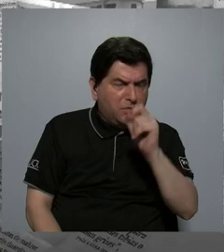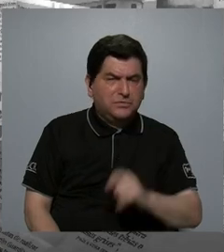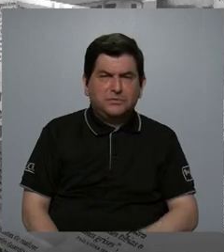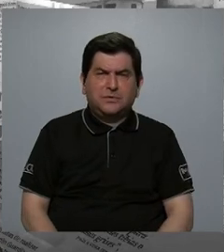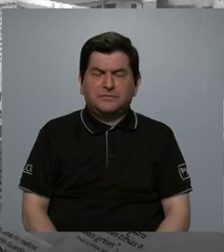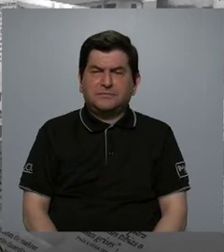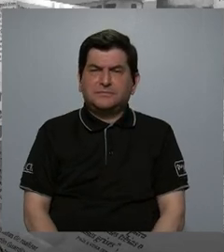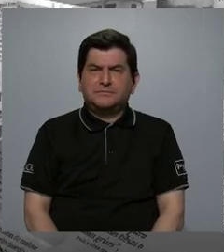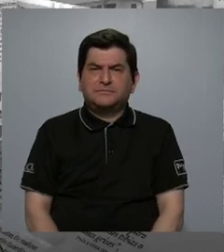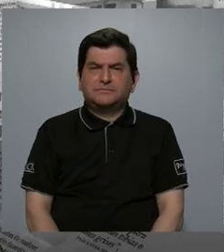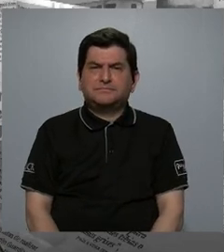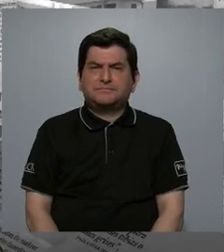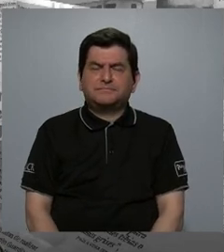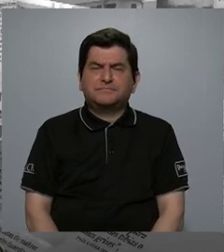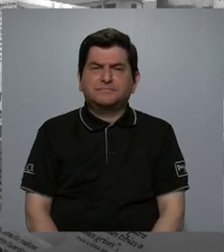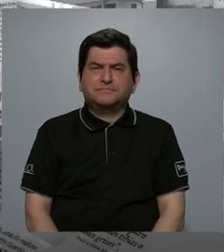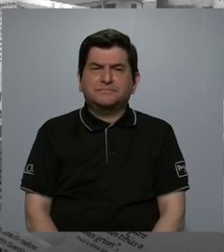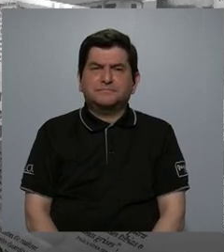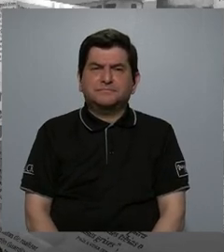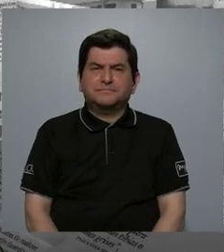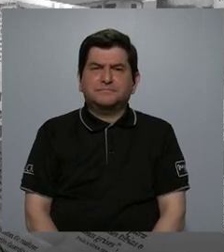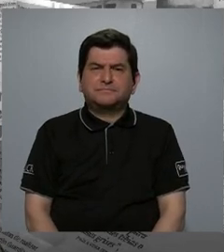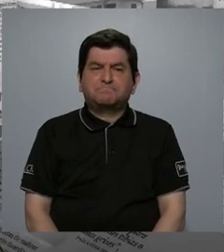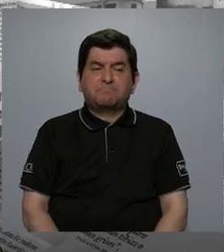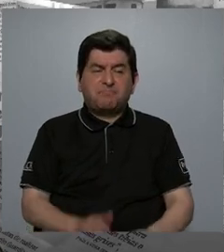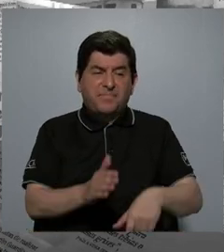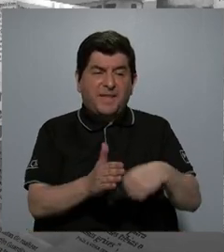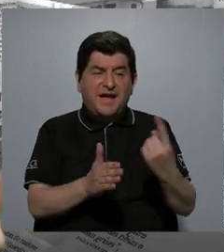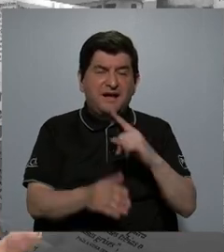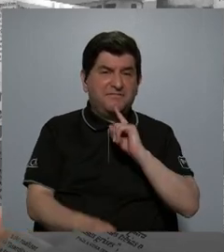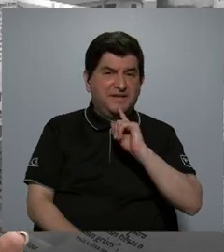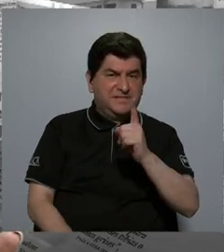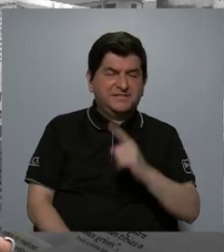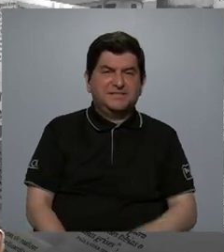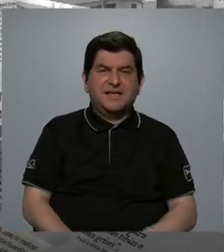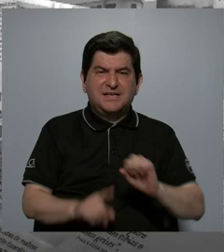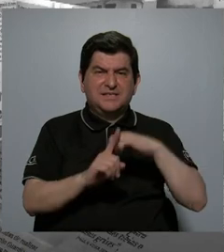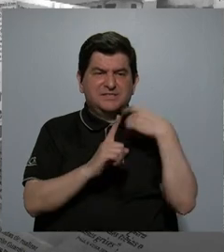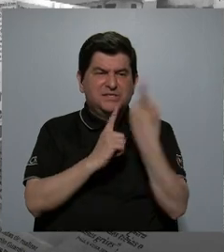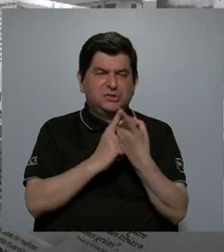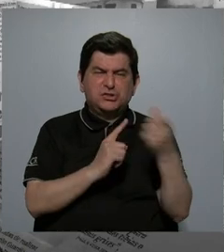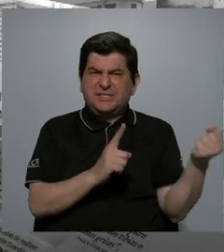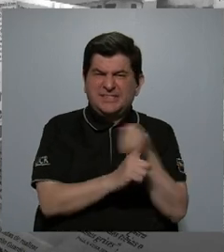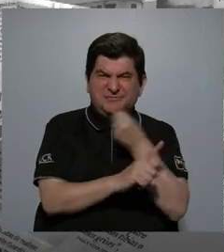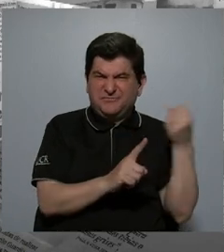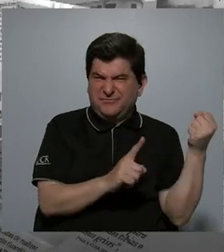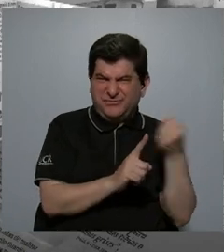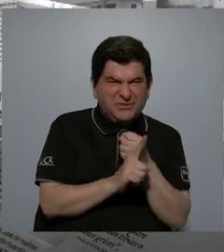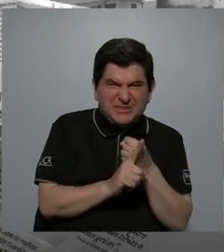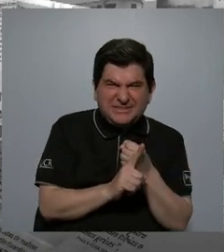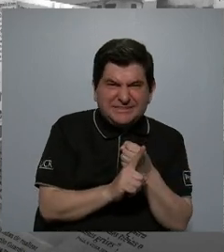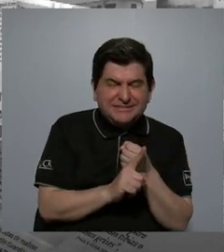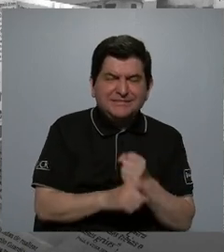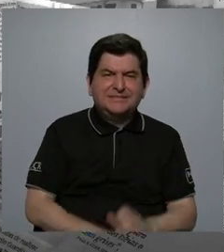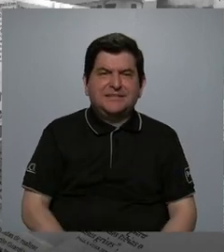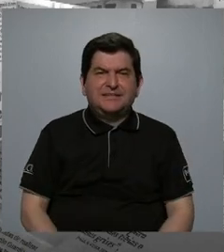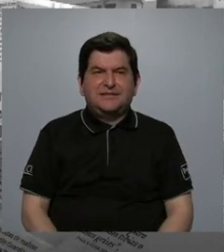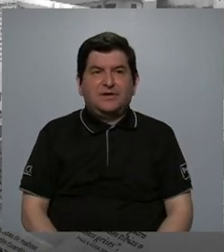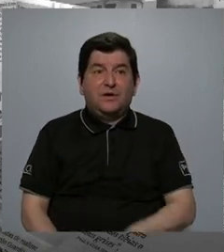cuanto al hecho de que a veces se habla de sociedades más violentas, más,